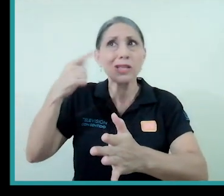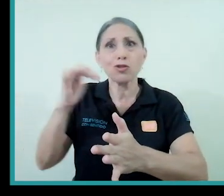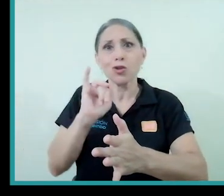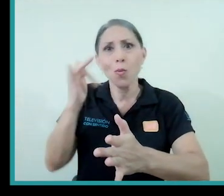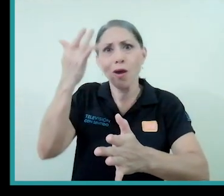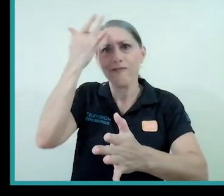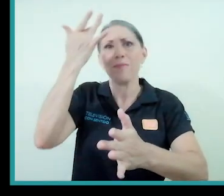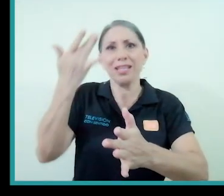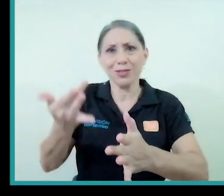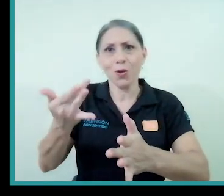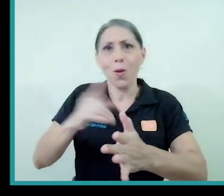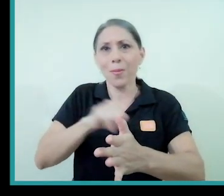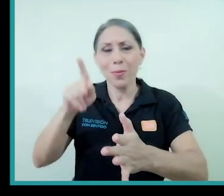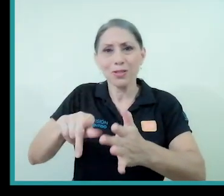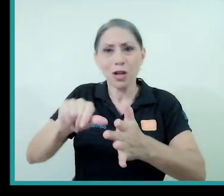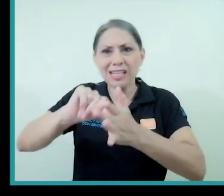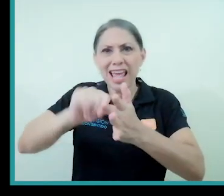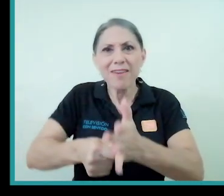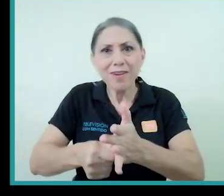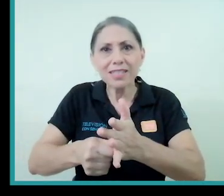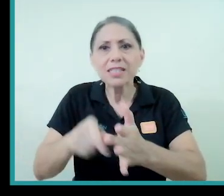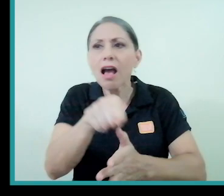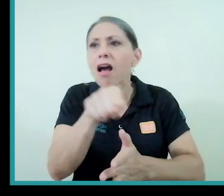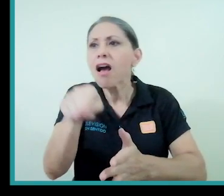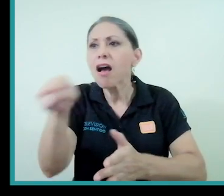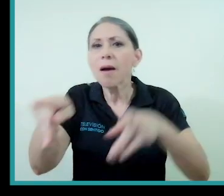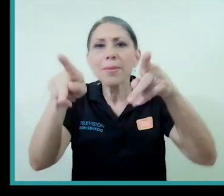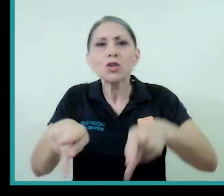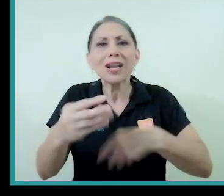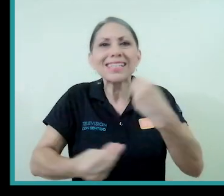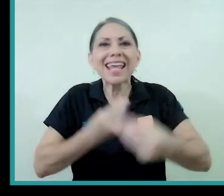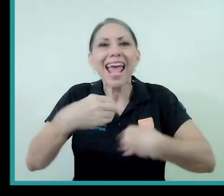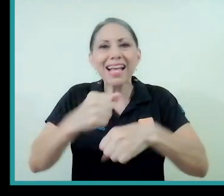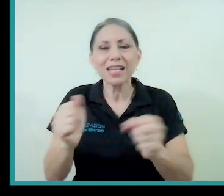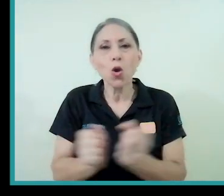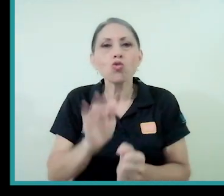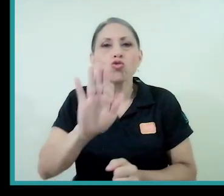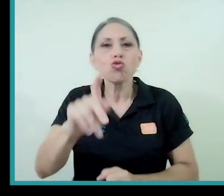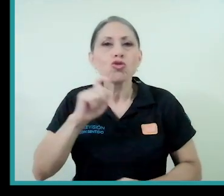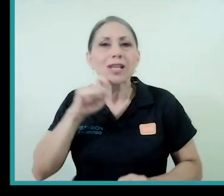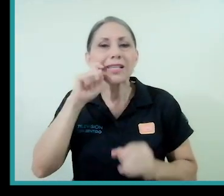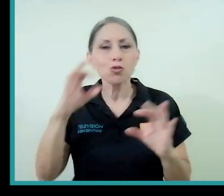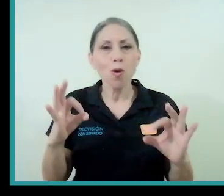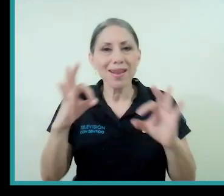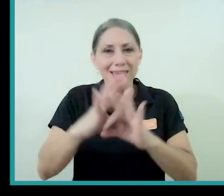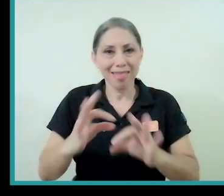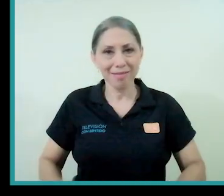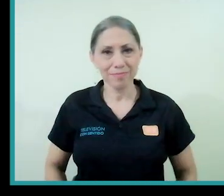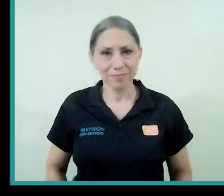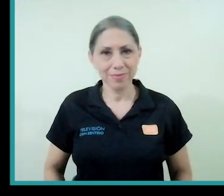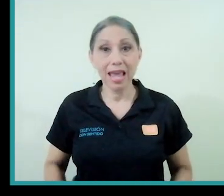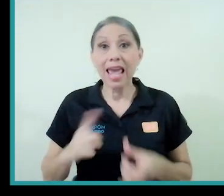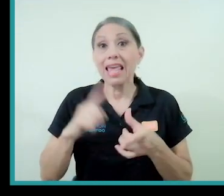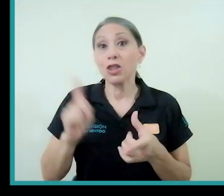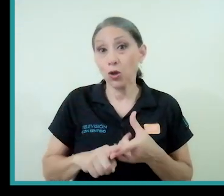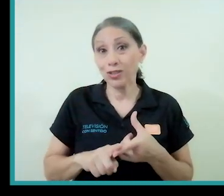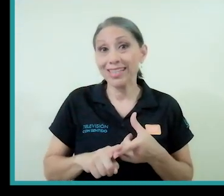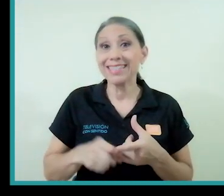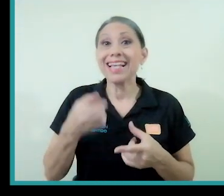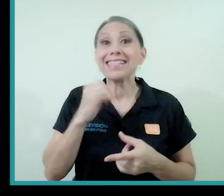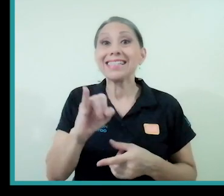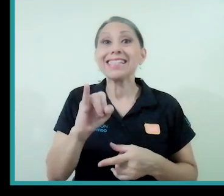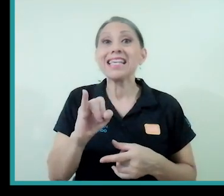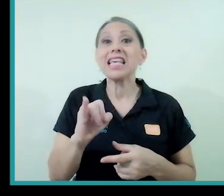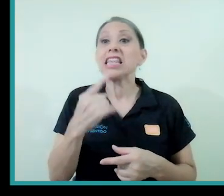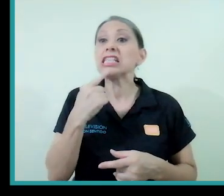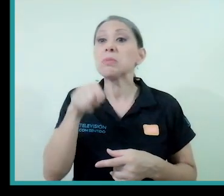vista, en qué hacen las personas con su sexualidad. Entonces, cuando depositamos, si depositamos la responsabilidad en un